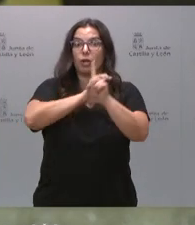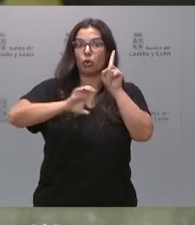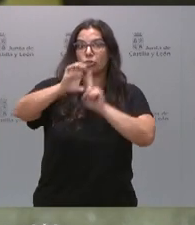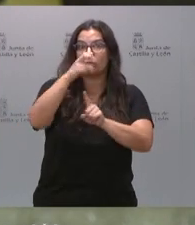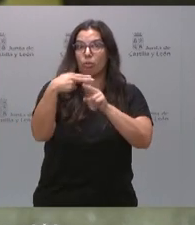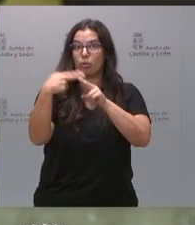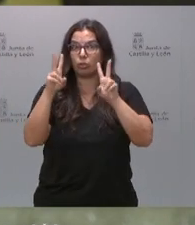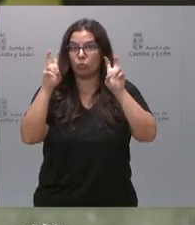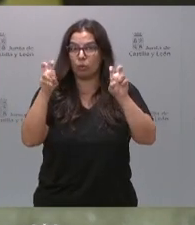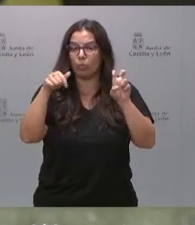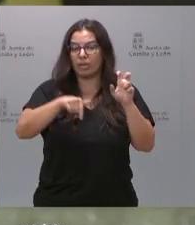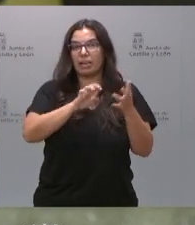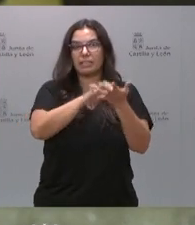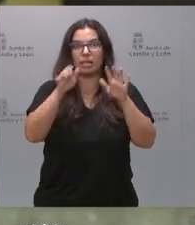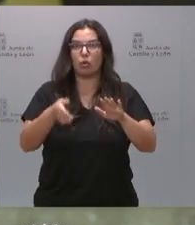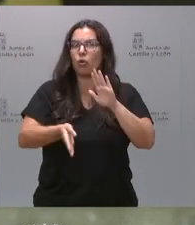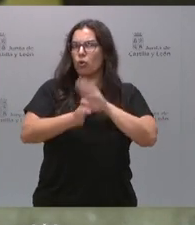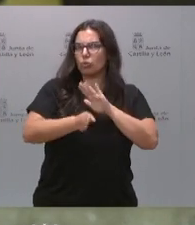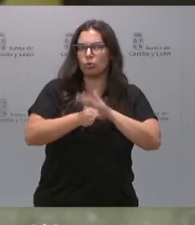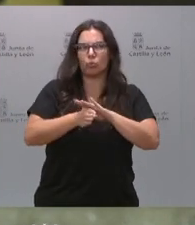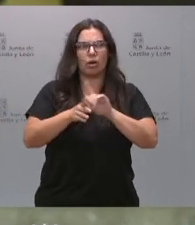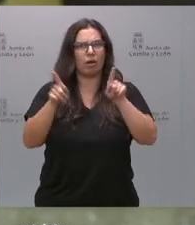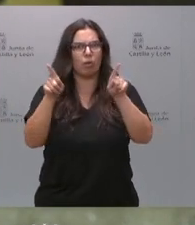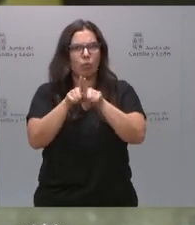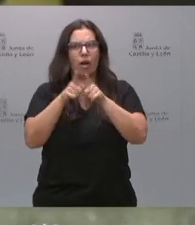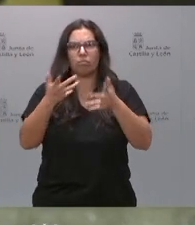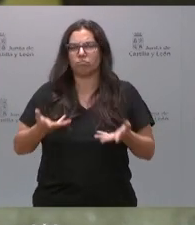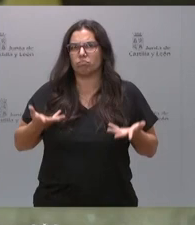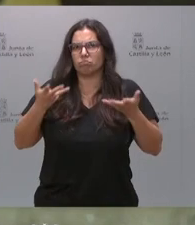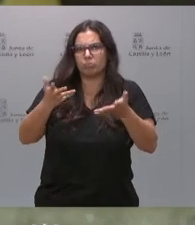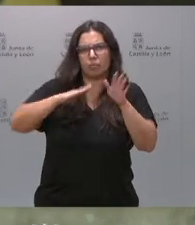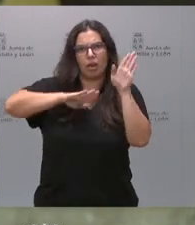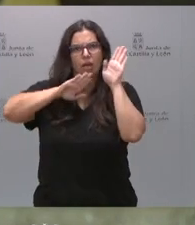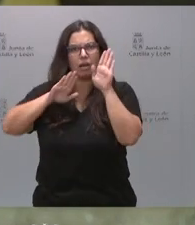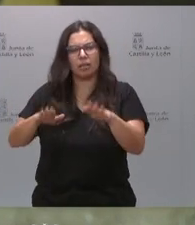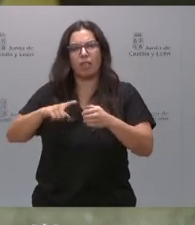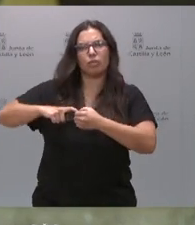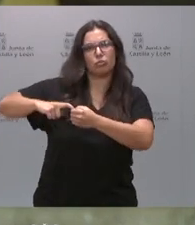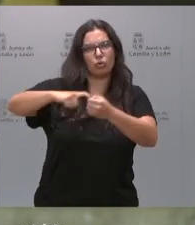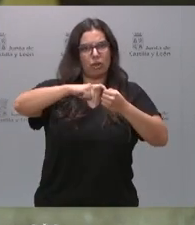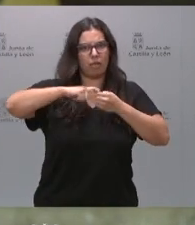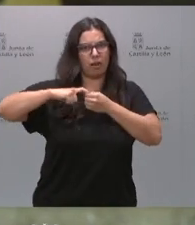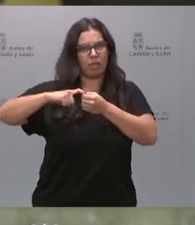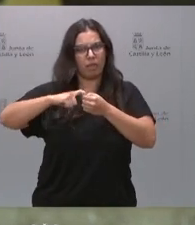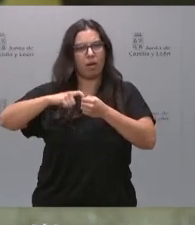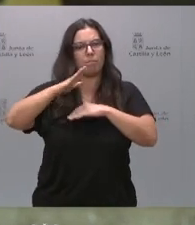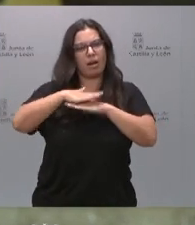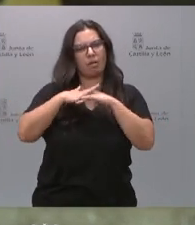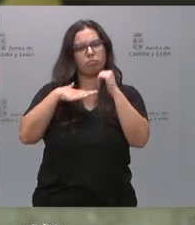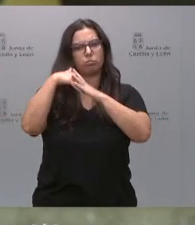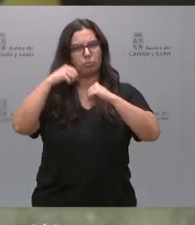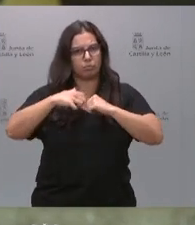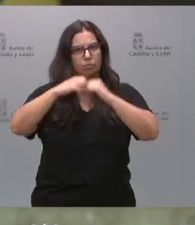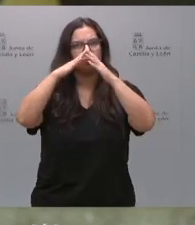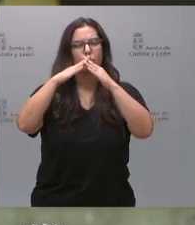Castilla y León va a seguir contribuyendo con lealtad y con solidaridad a la construcción